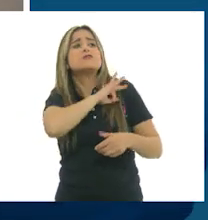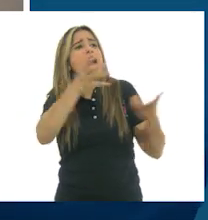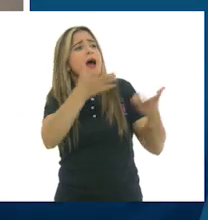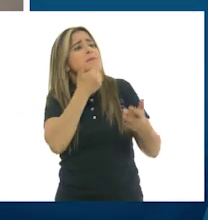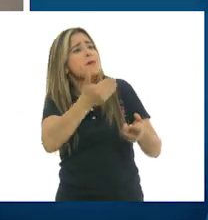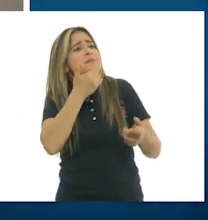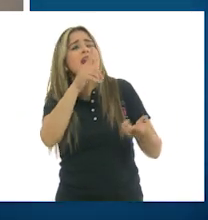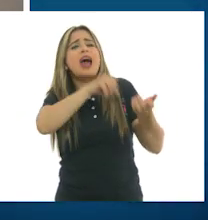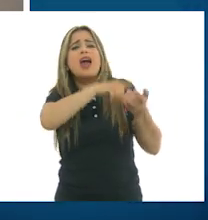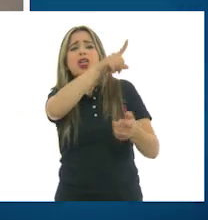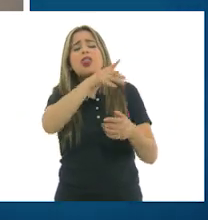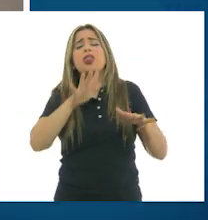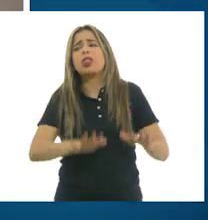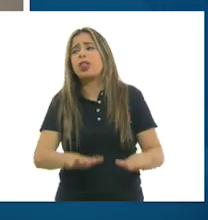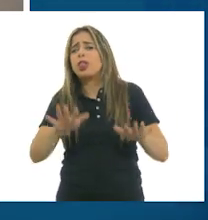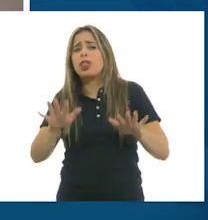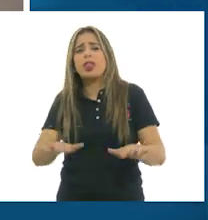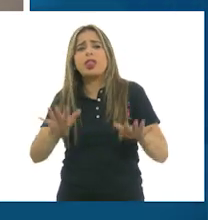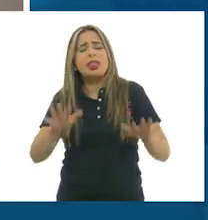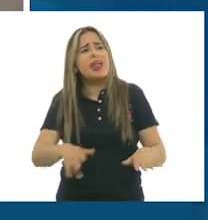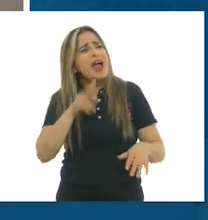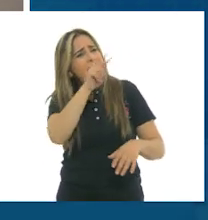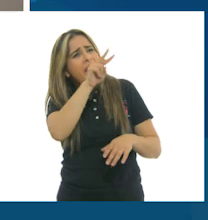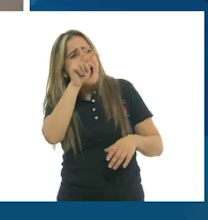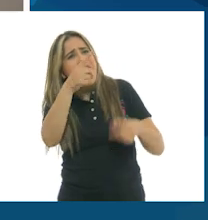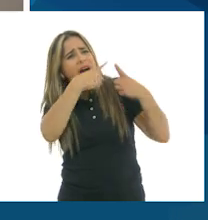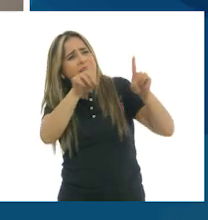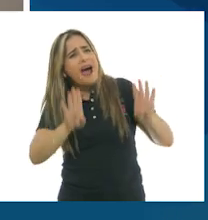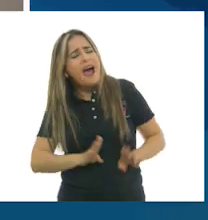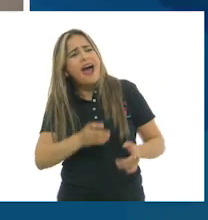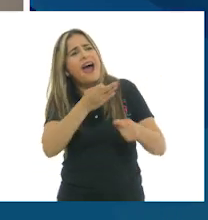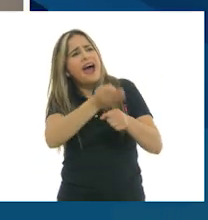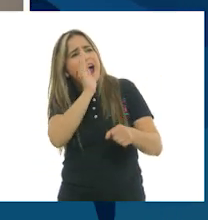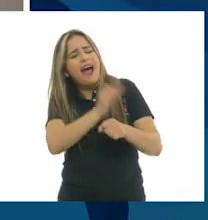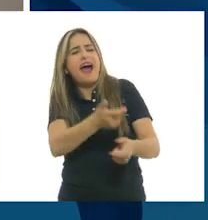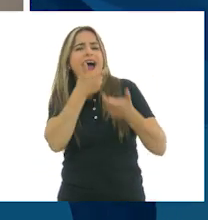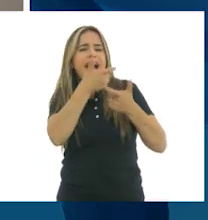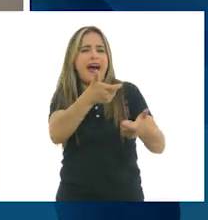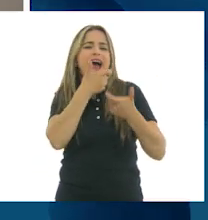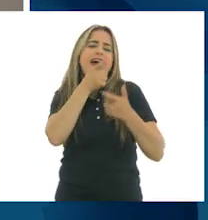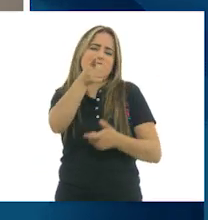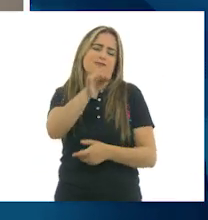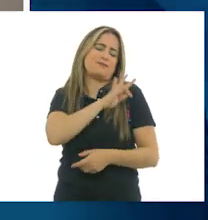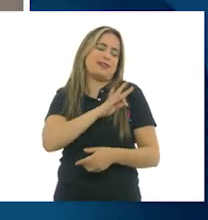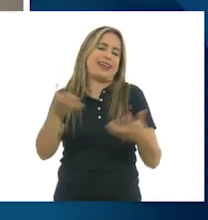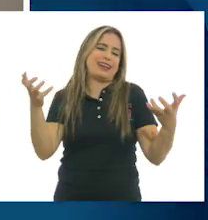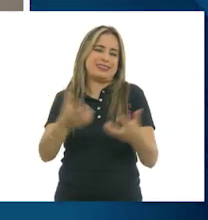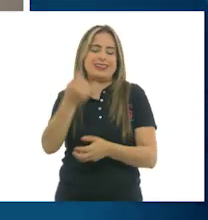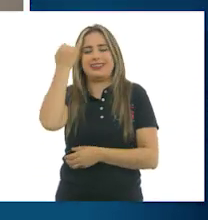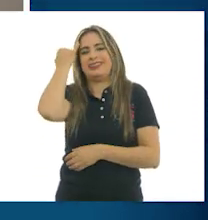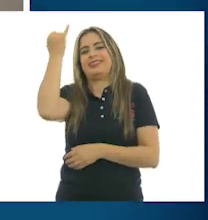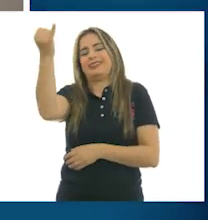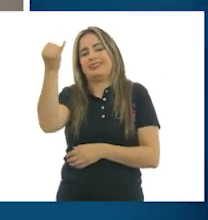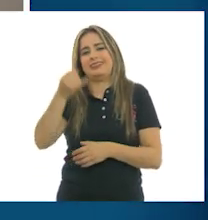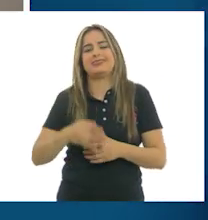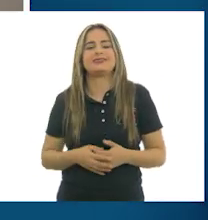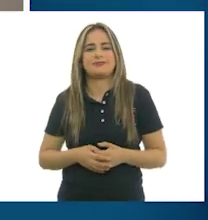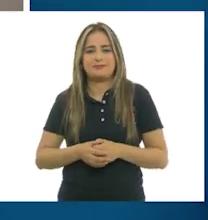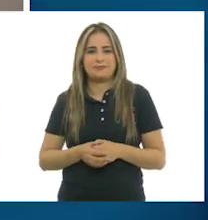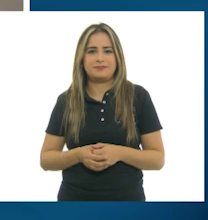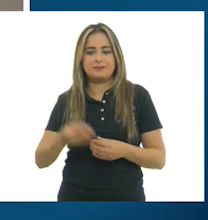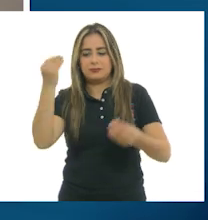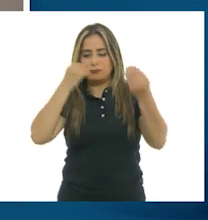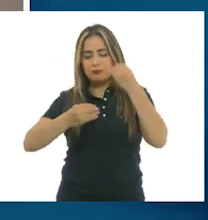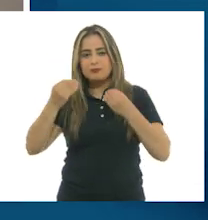que se vuelva una escena hilarante. Ahí están en juego el contraste y la exaltación del